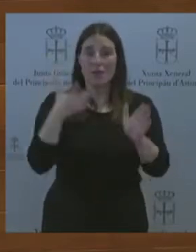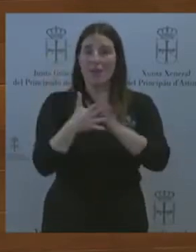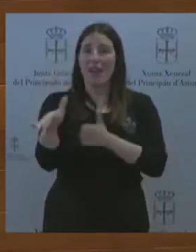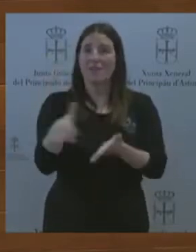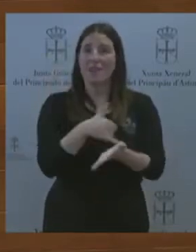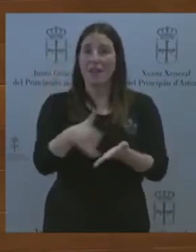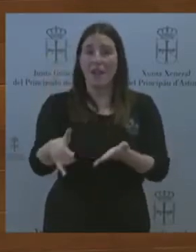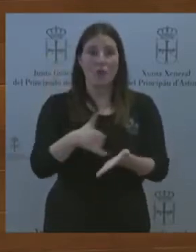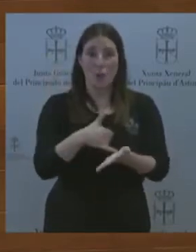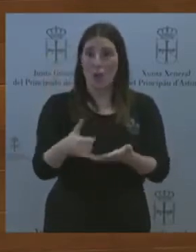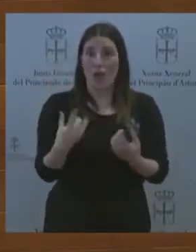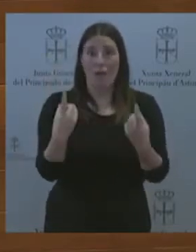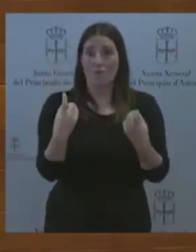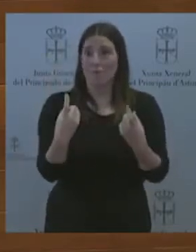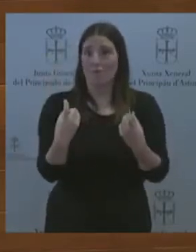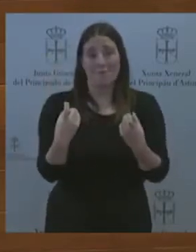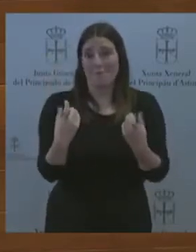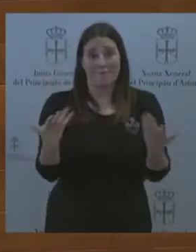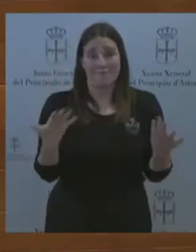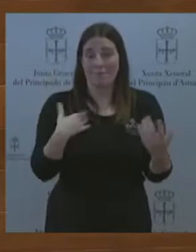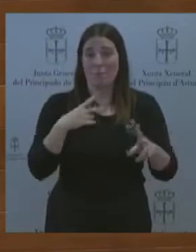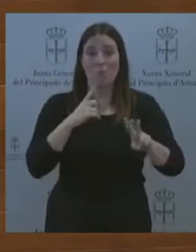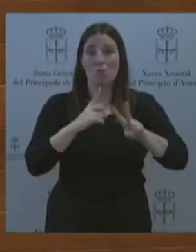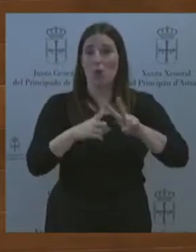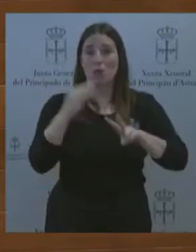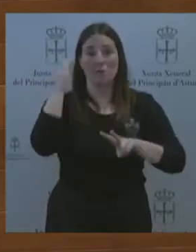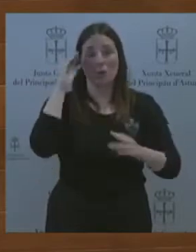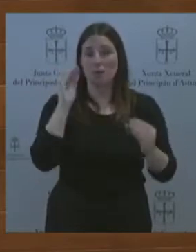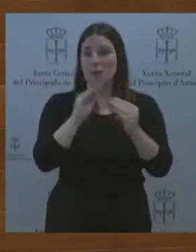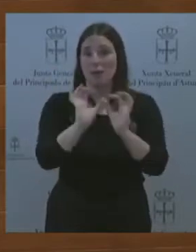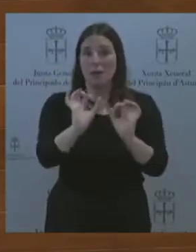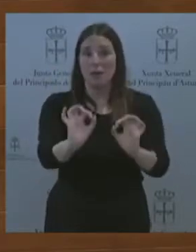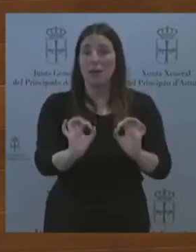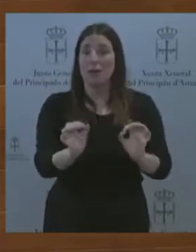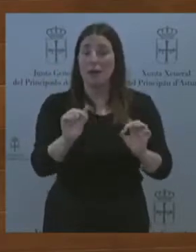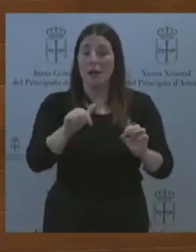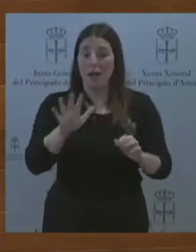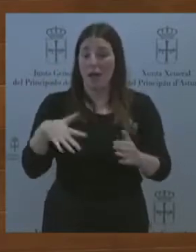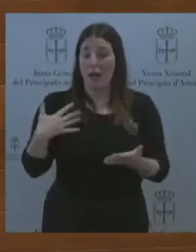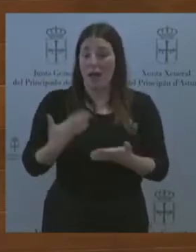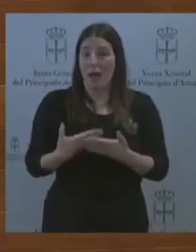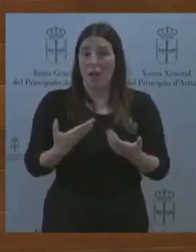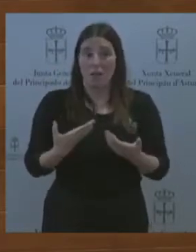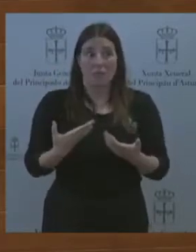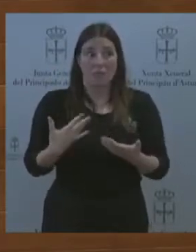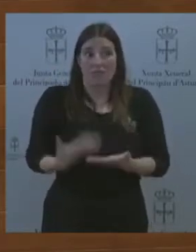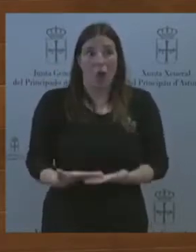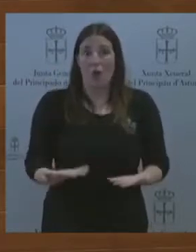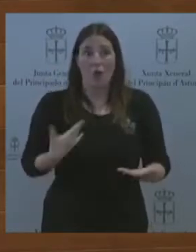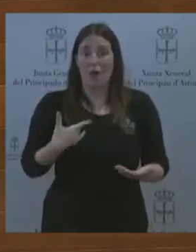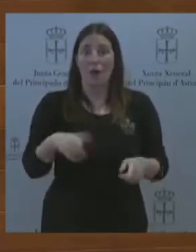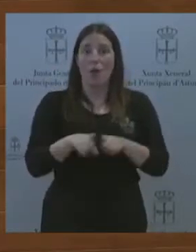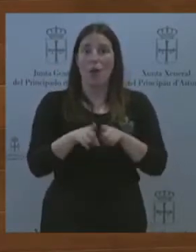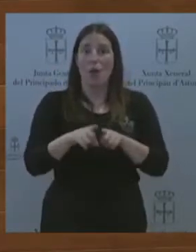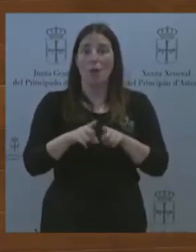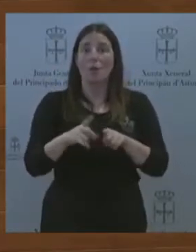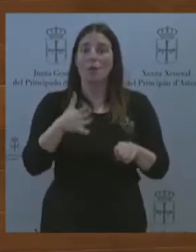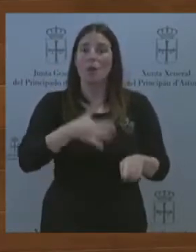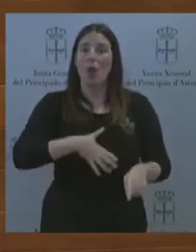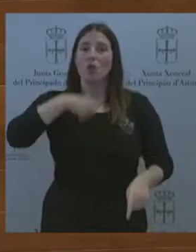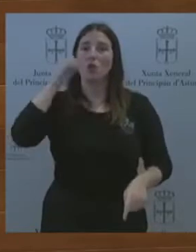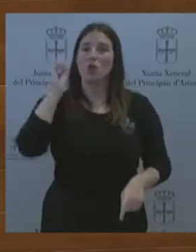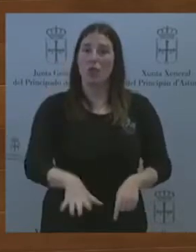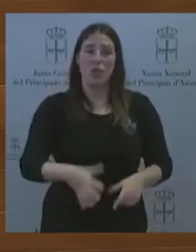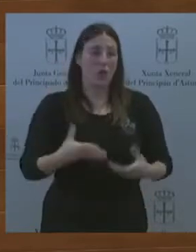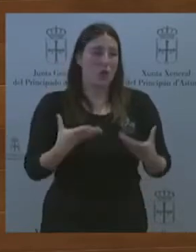una semana éramos la comunidad con mayor tasa de suicidios por cada 100.000 habitantes, según el teléfono de la Esperanza. Para nuestro grupo